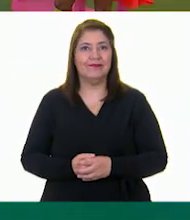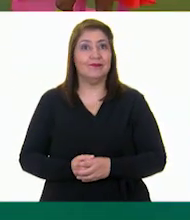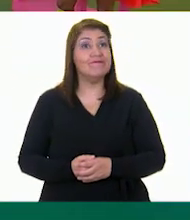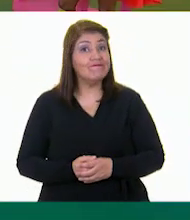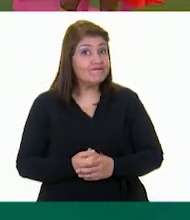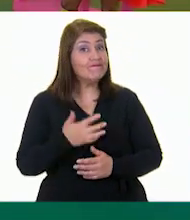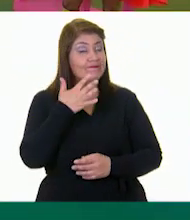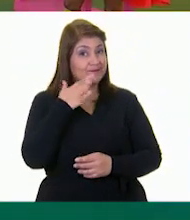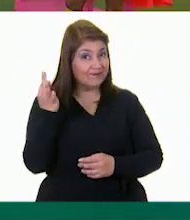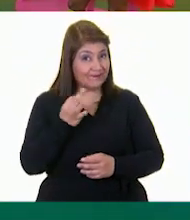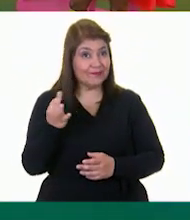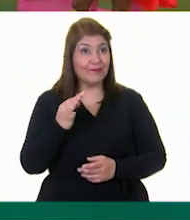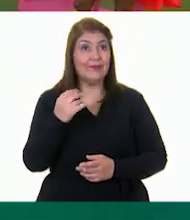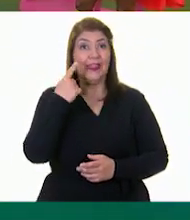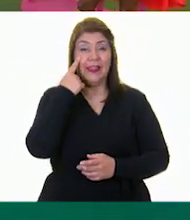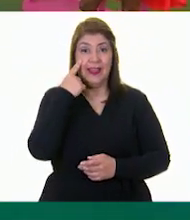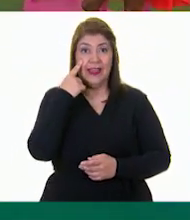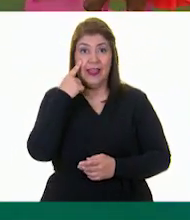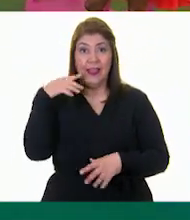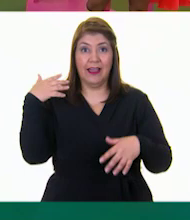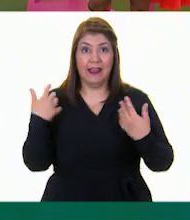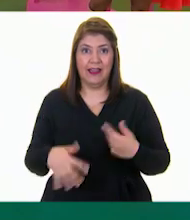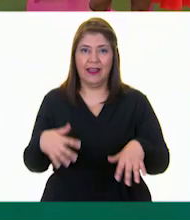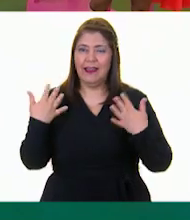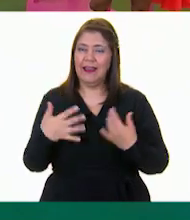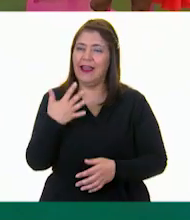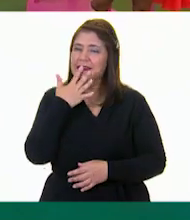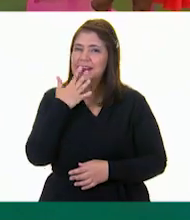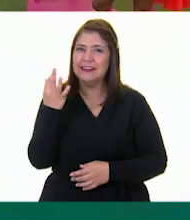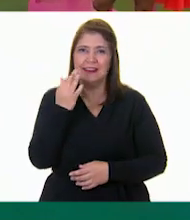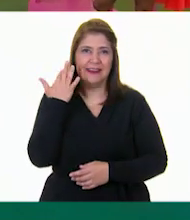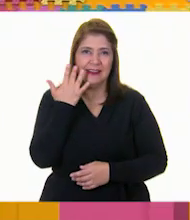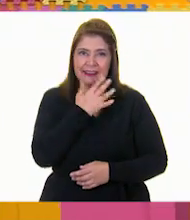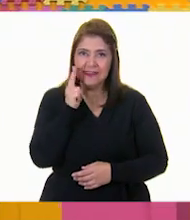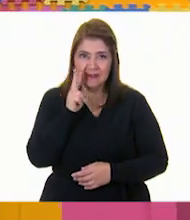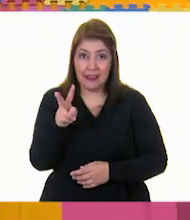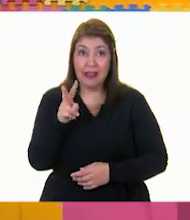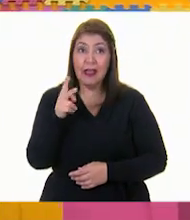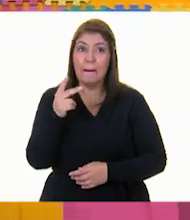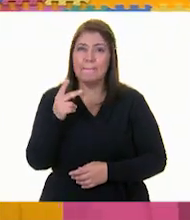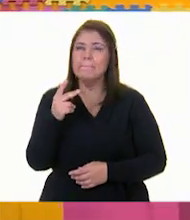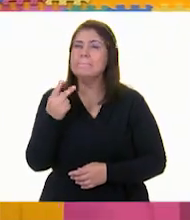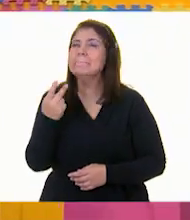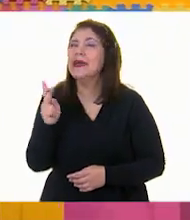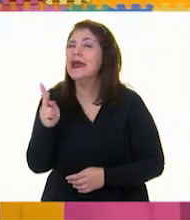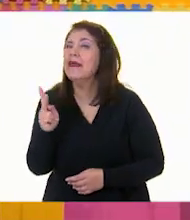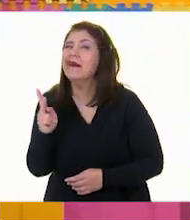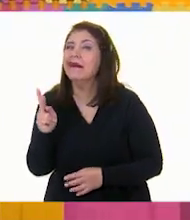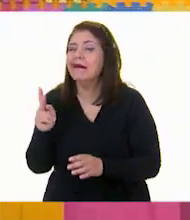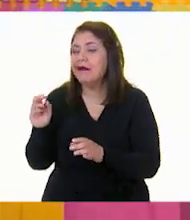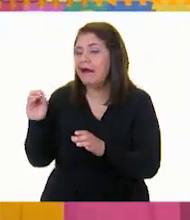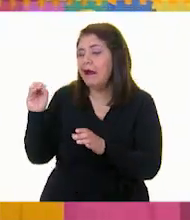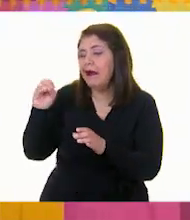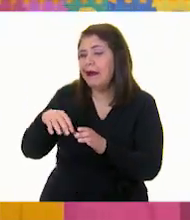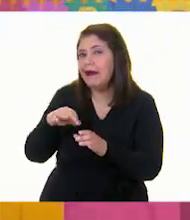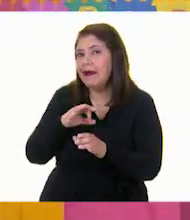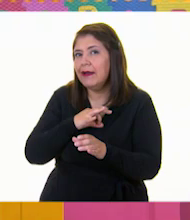¡Mira! Se ven bien ricas. Pero si les ponemos unas